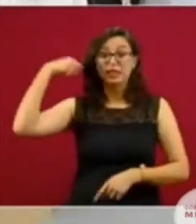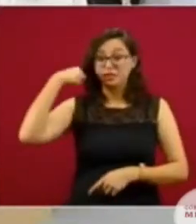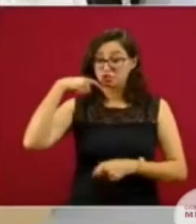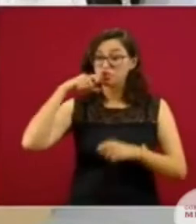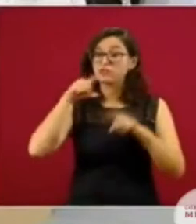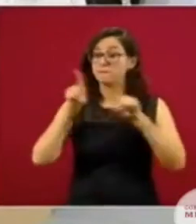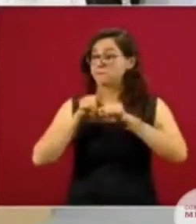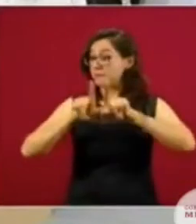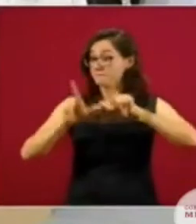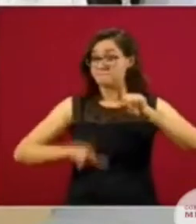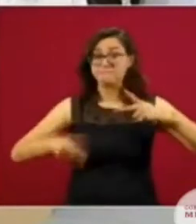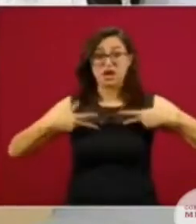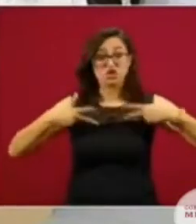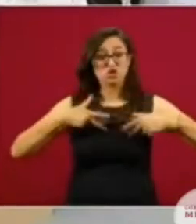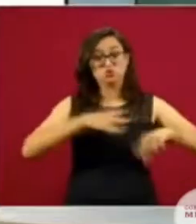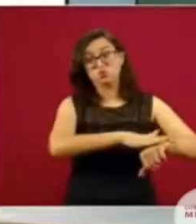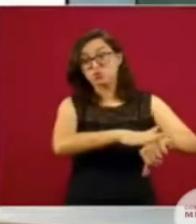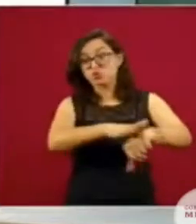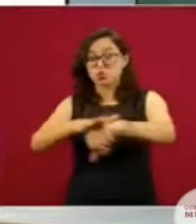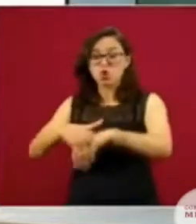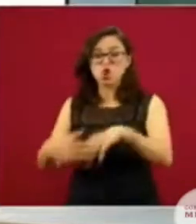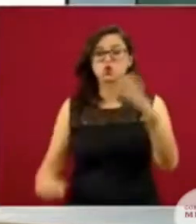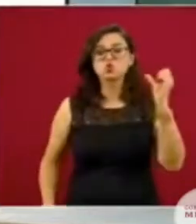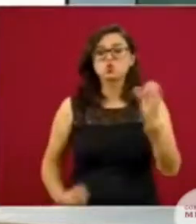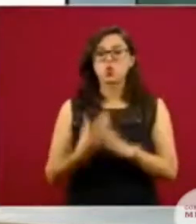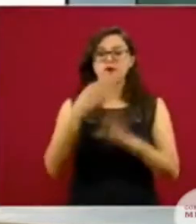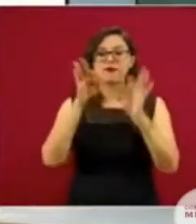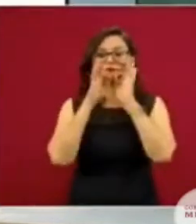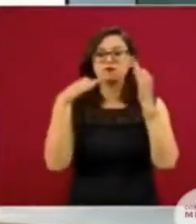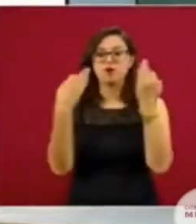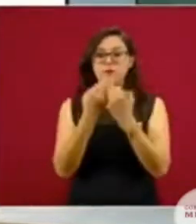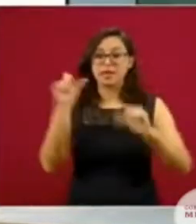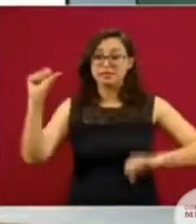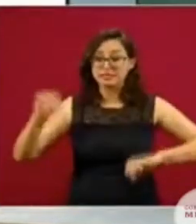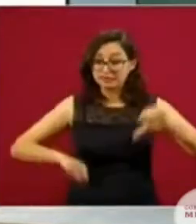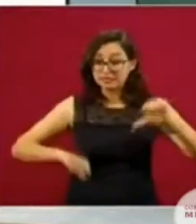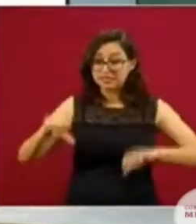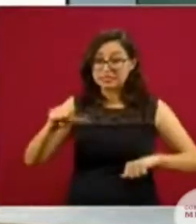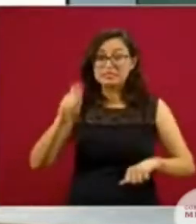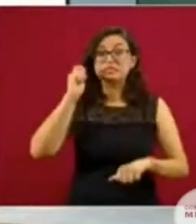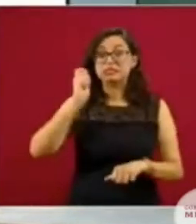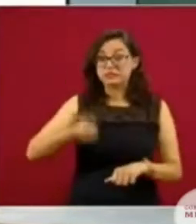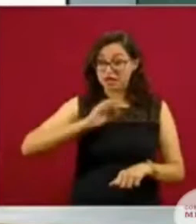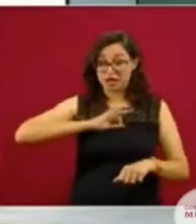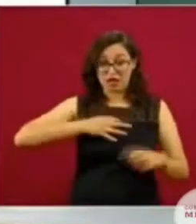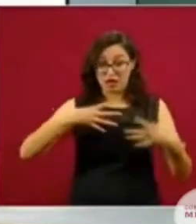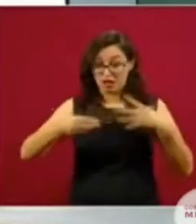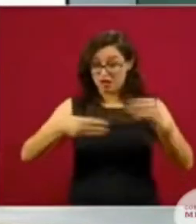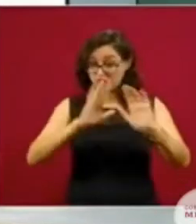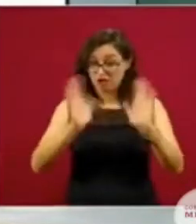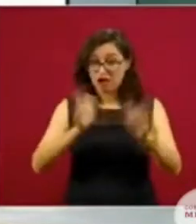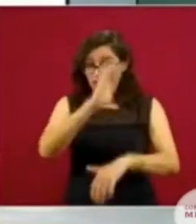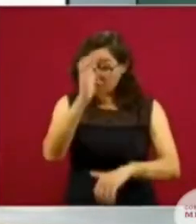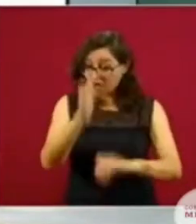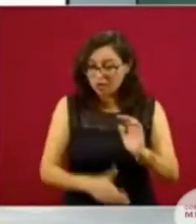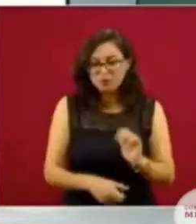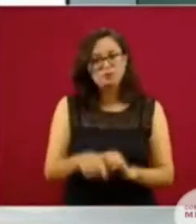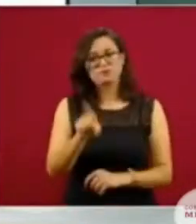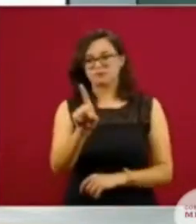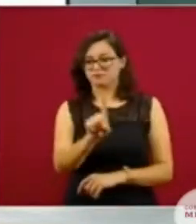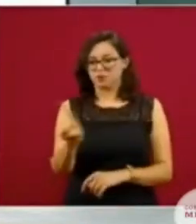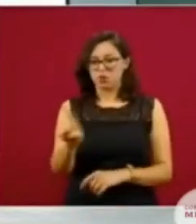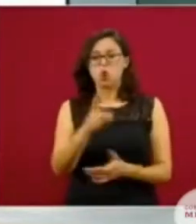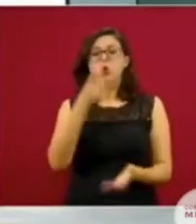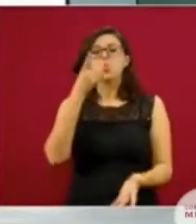a los tabasqueños y tabasqueños como al resto del país, que la nueva normalidad en ningún momento ha significado que se acabe la epidemia.